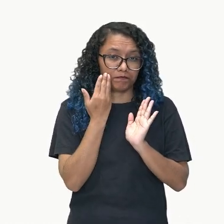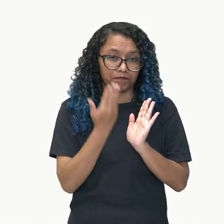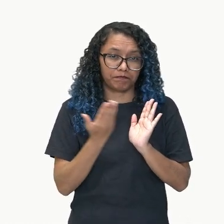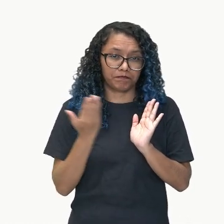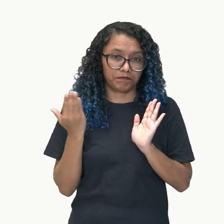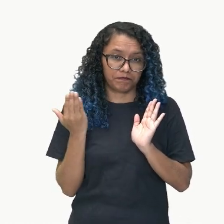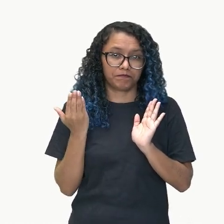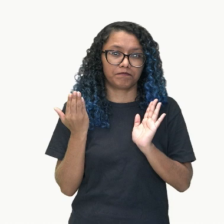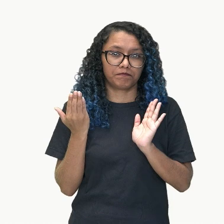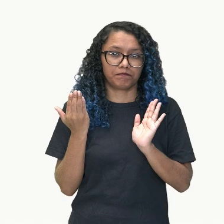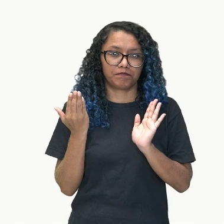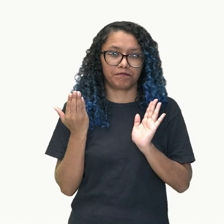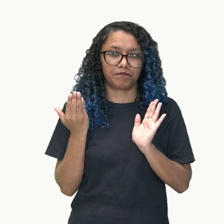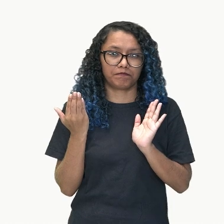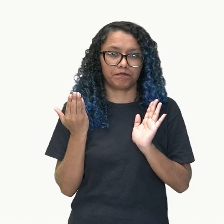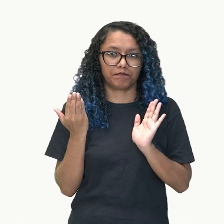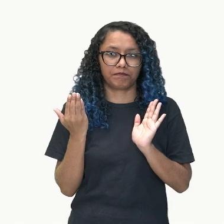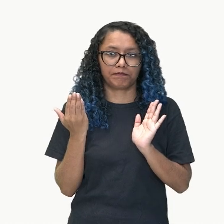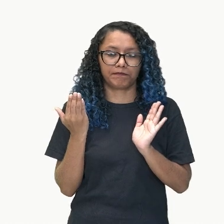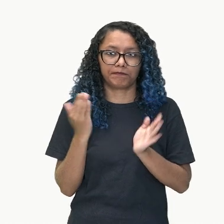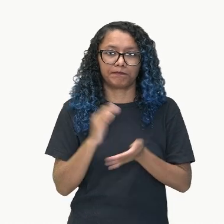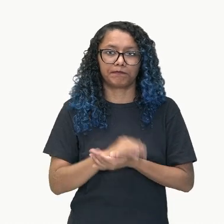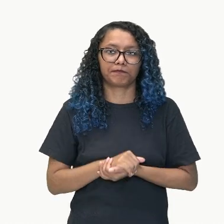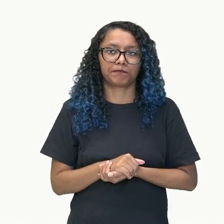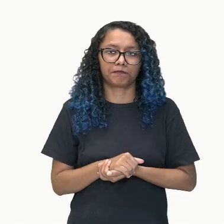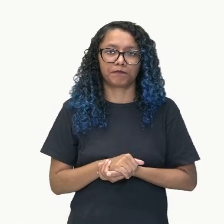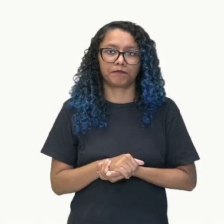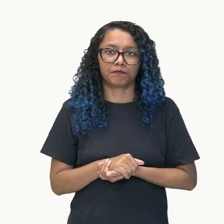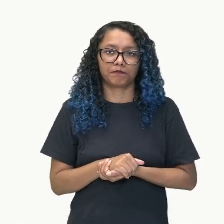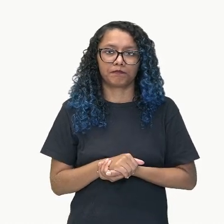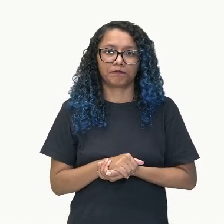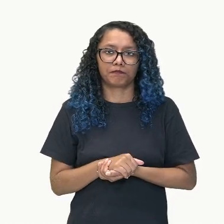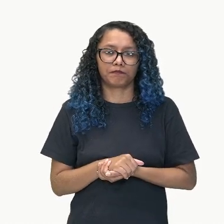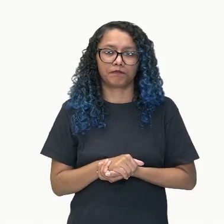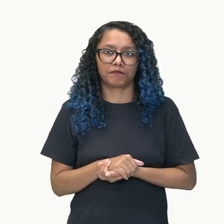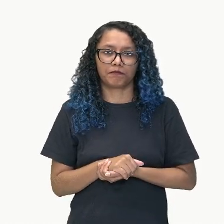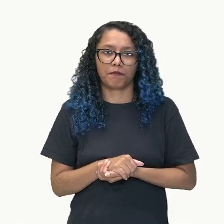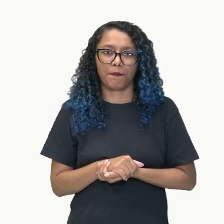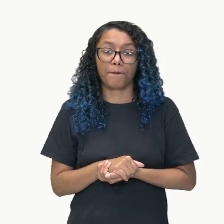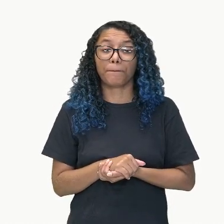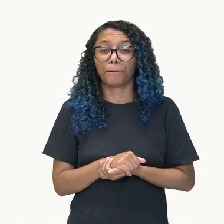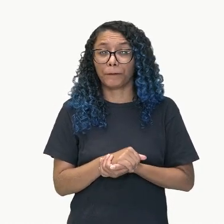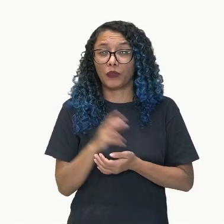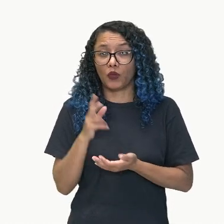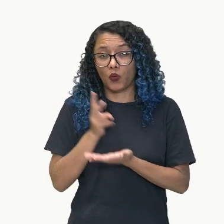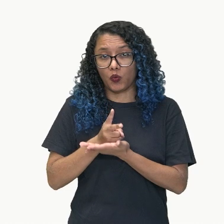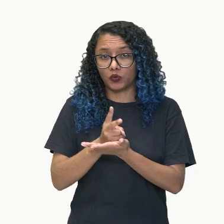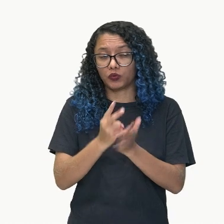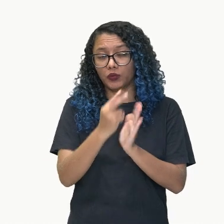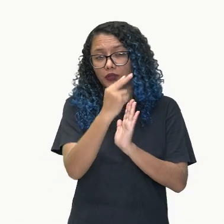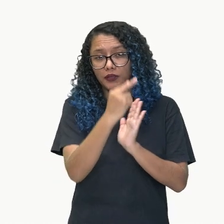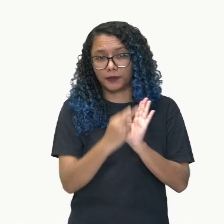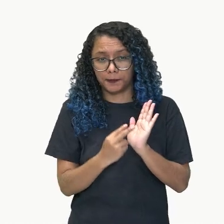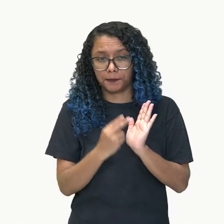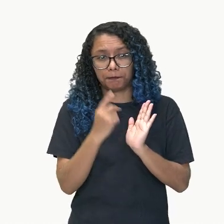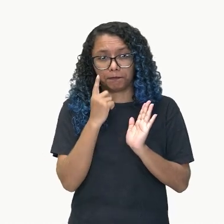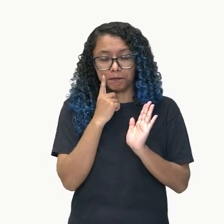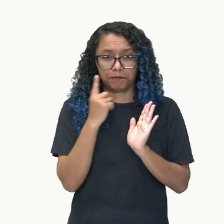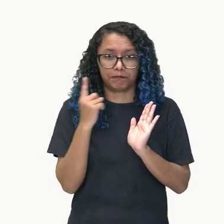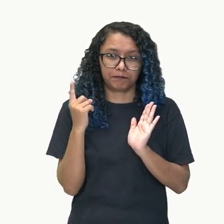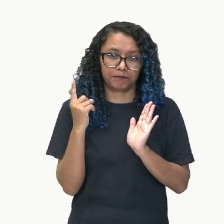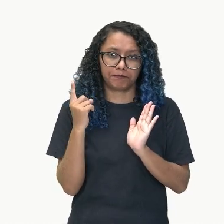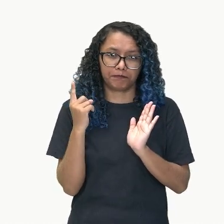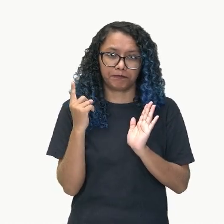estará en primera o segunda persona. O en caso de ser un narrador onipresente, el